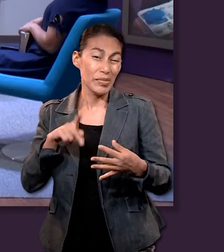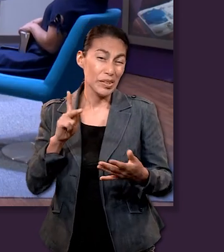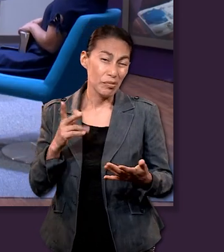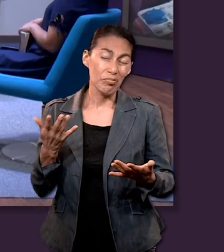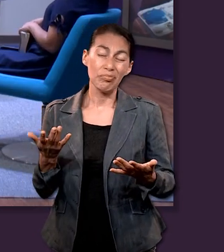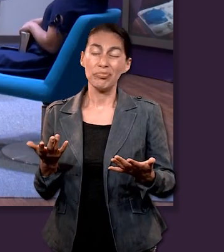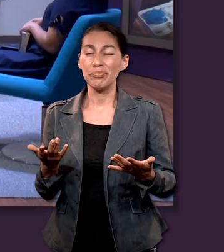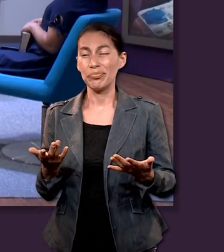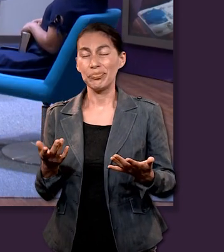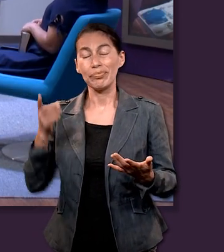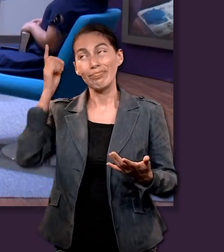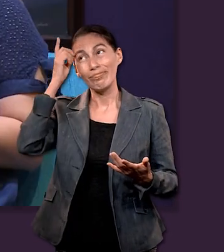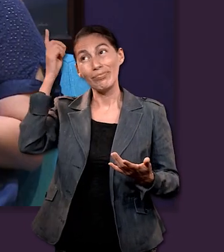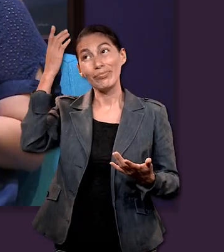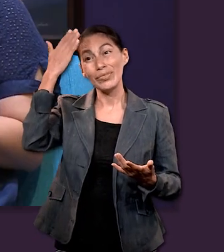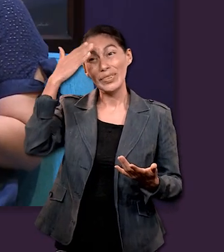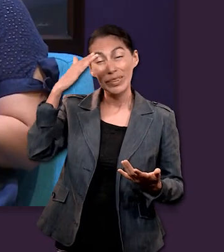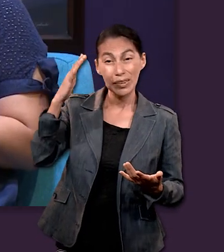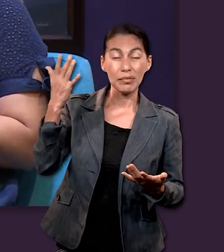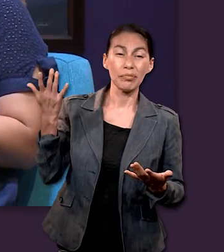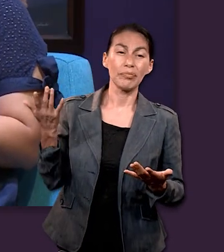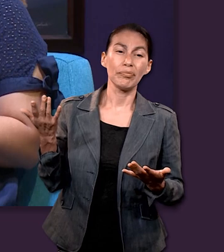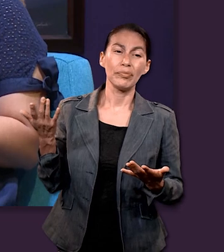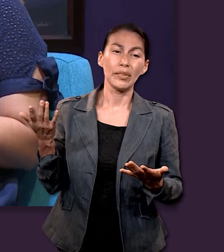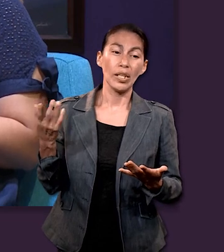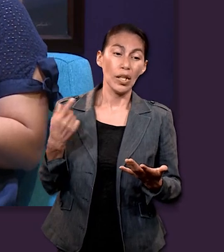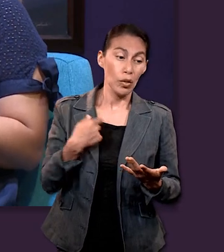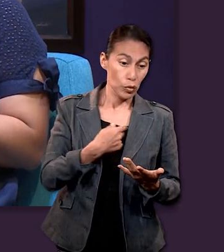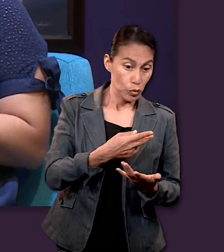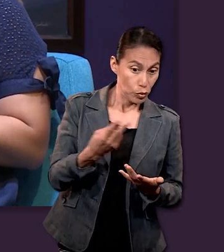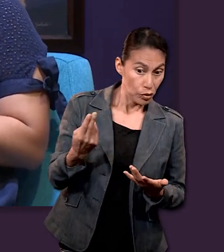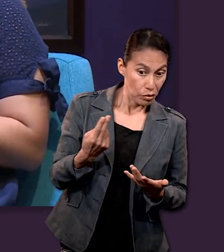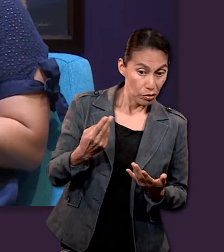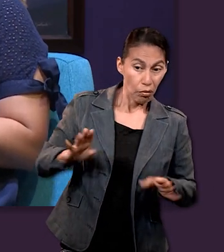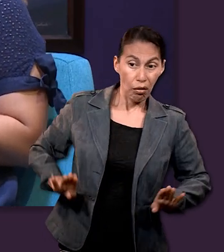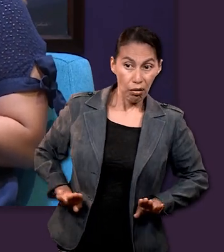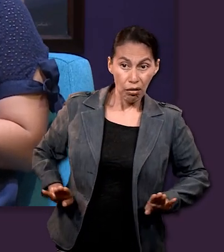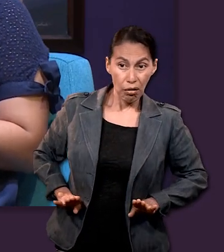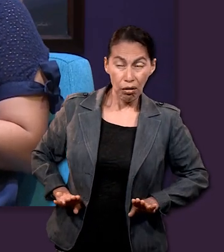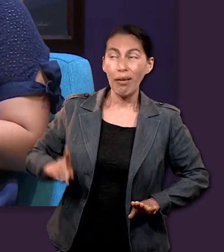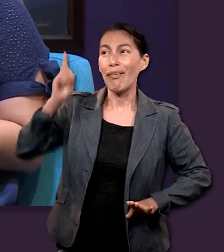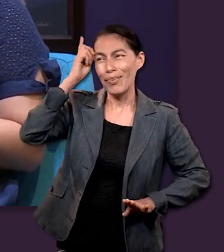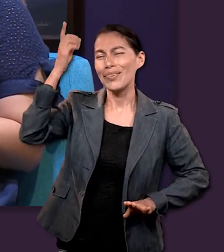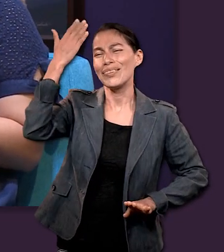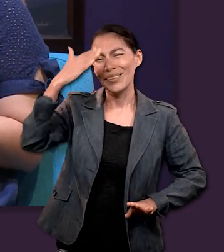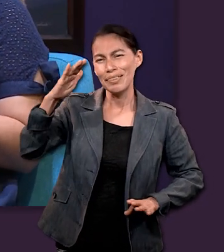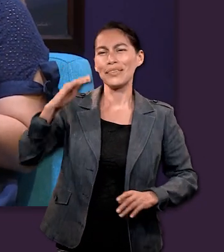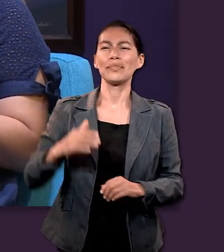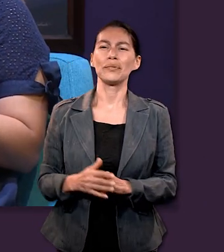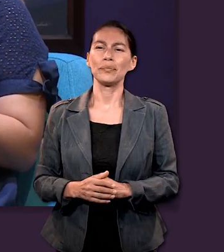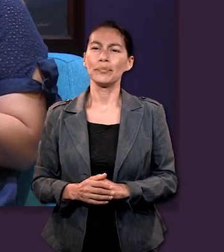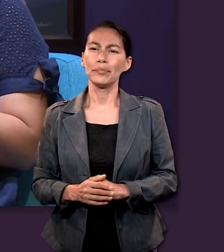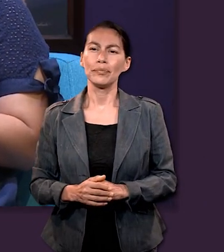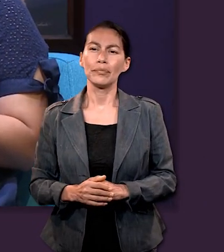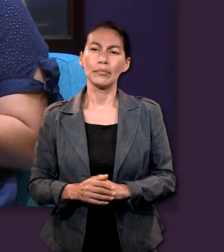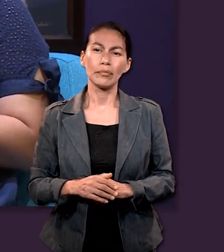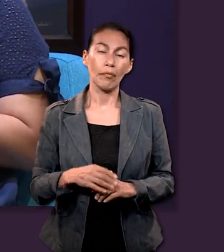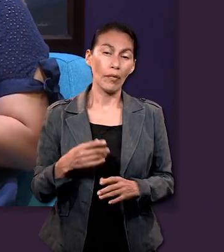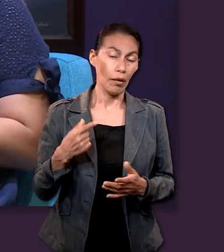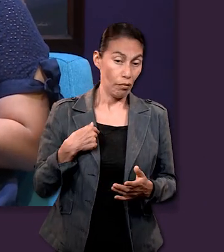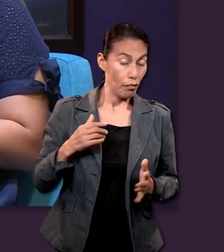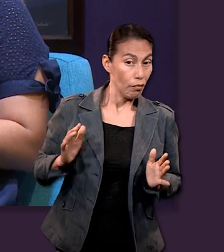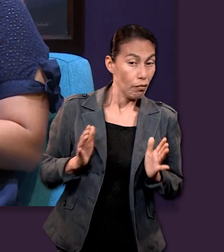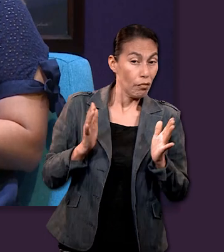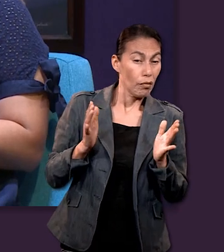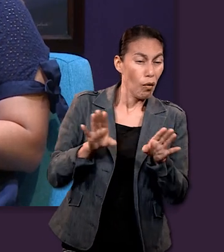correcto o el camino adecuado, pero realmente Dios sabe cuál es lo que nosotros necesitamos. Y en los versículos me sorprende esa